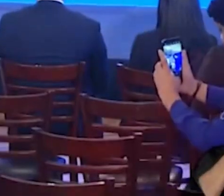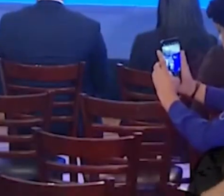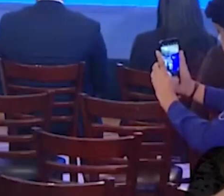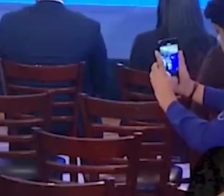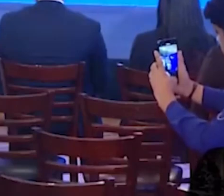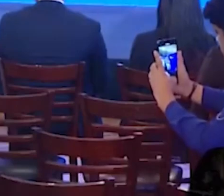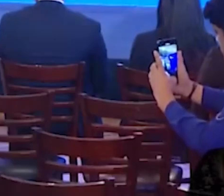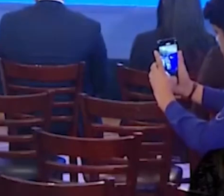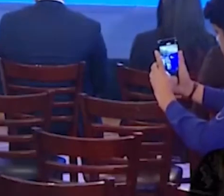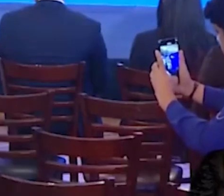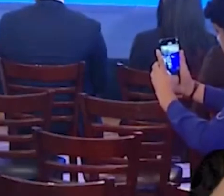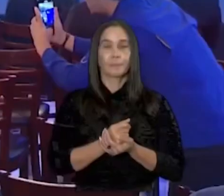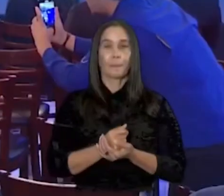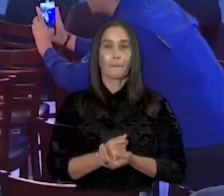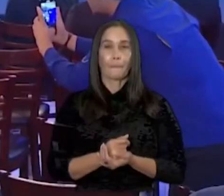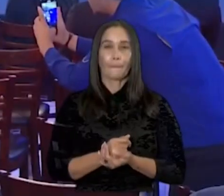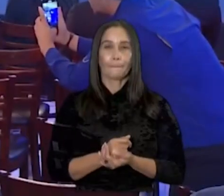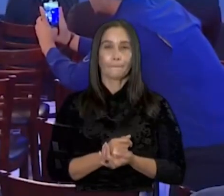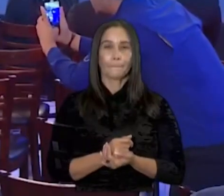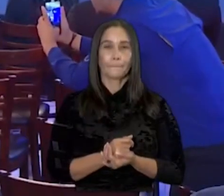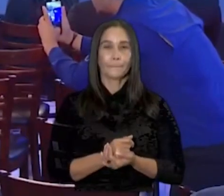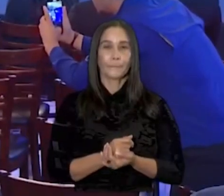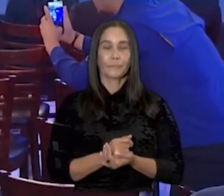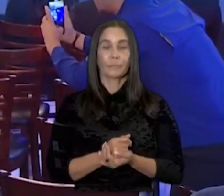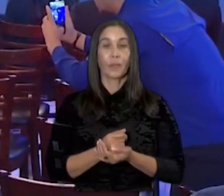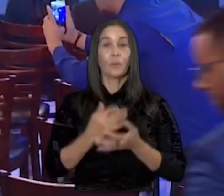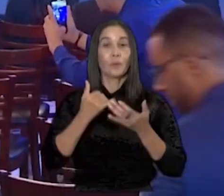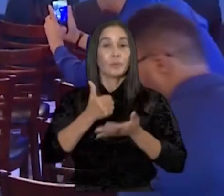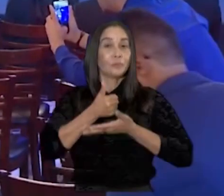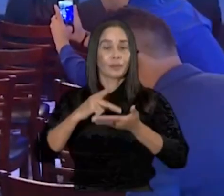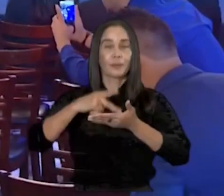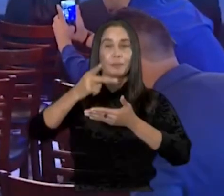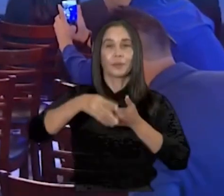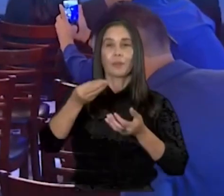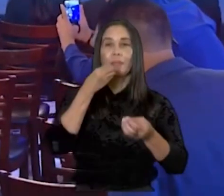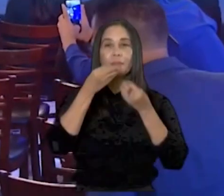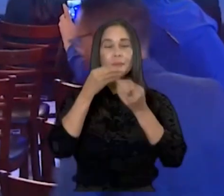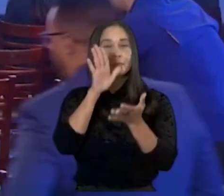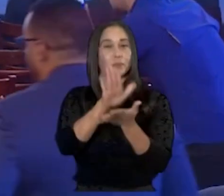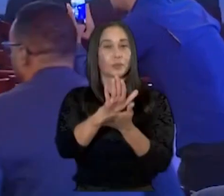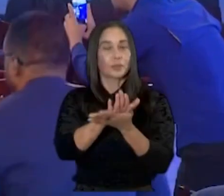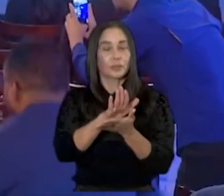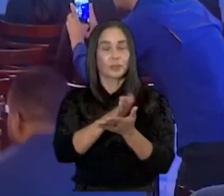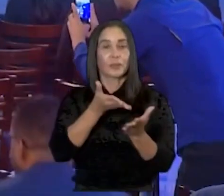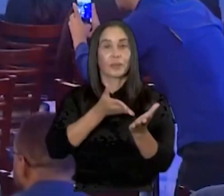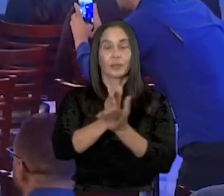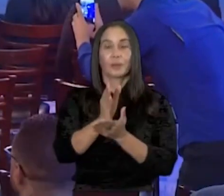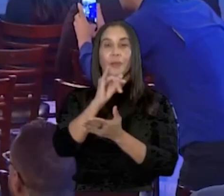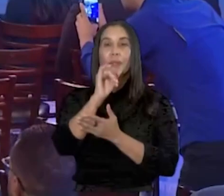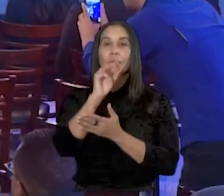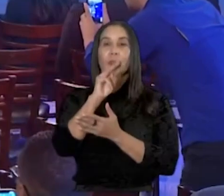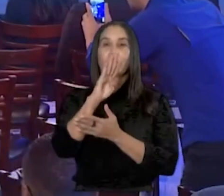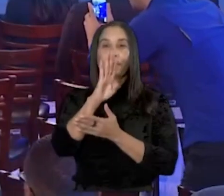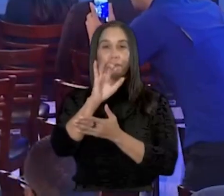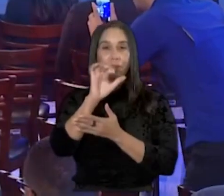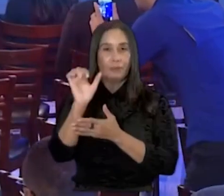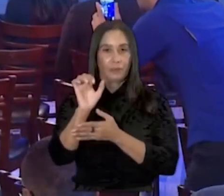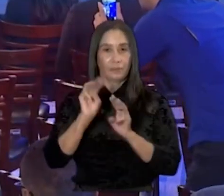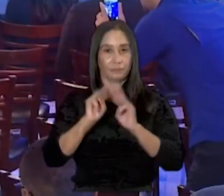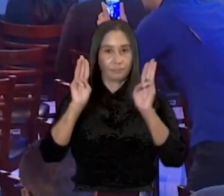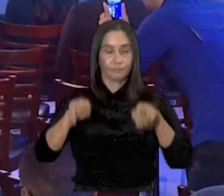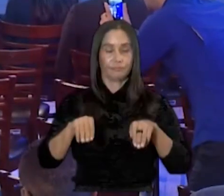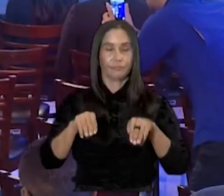es este programa de alimentación escolar. A través del INAVIE, pues